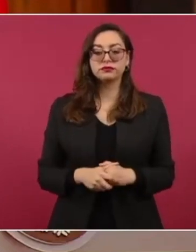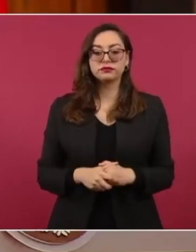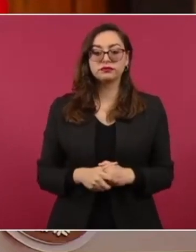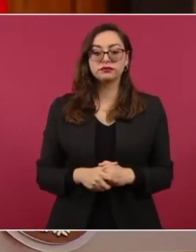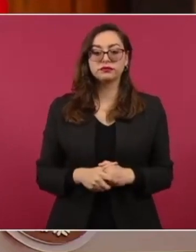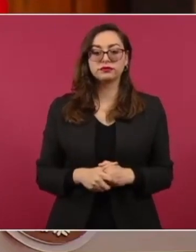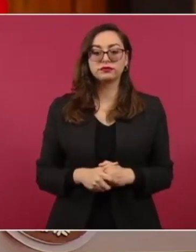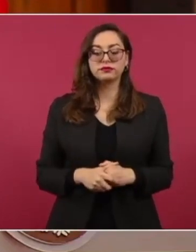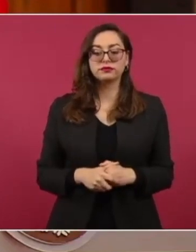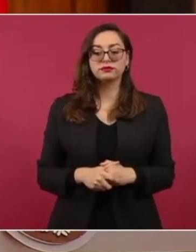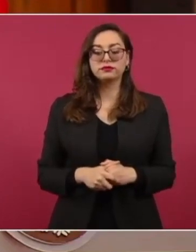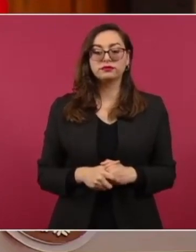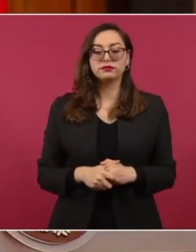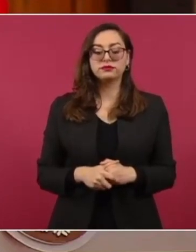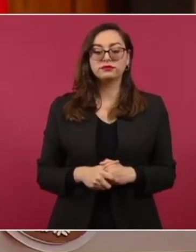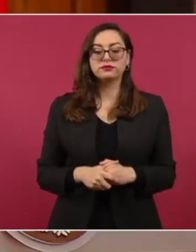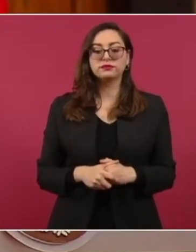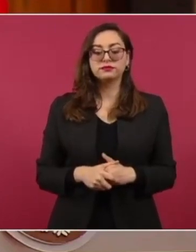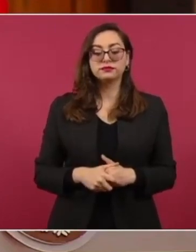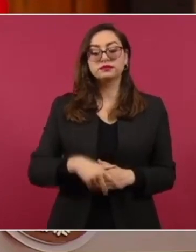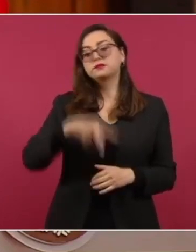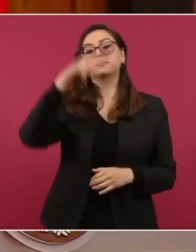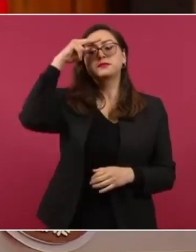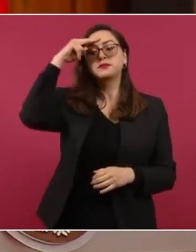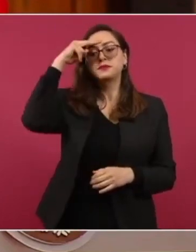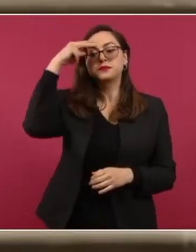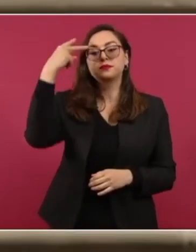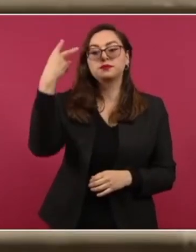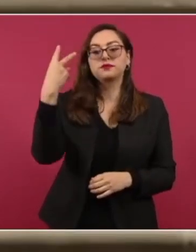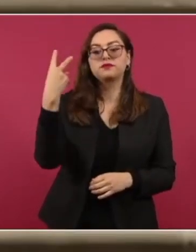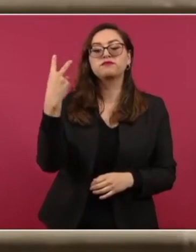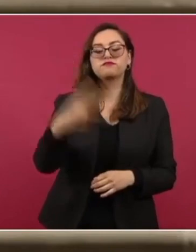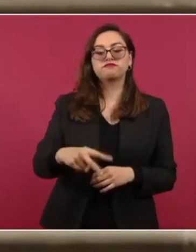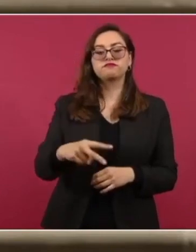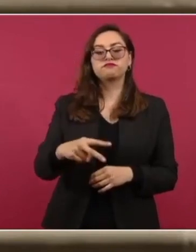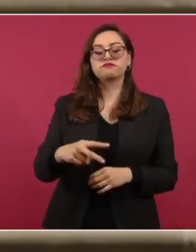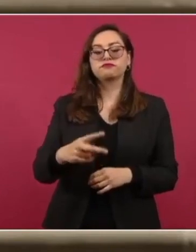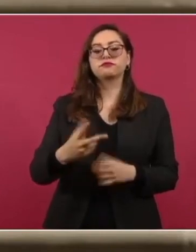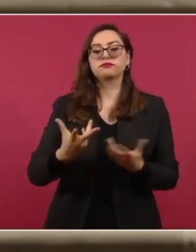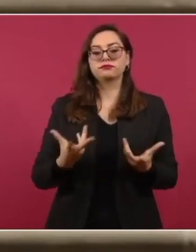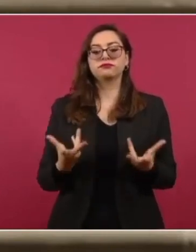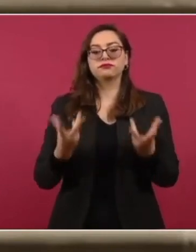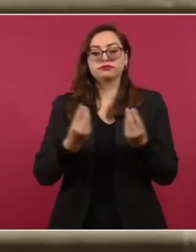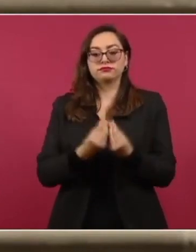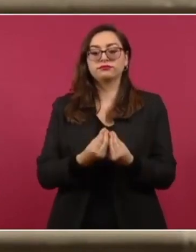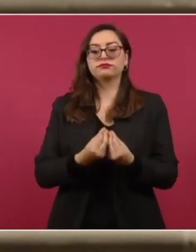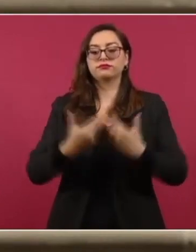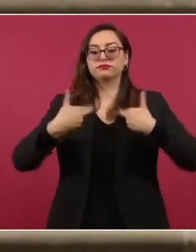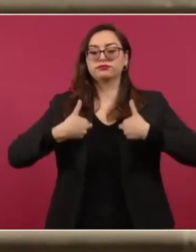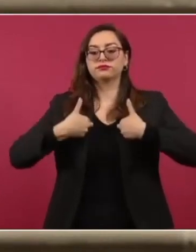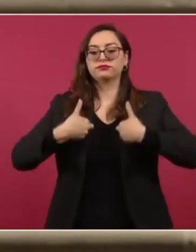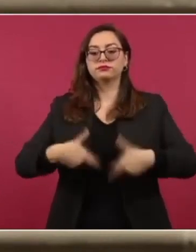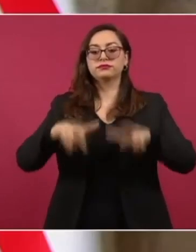en este grupo nos representará Marcelo Ebrard,